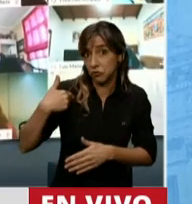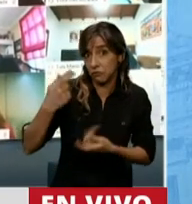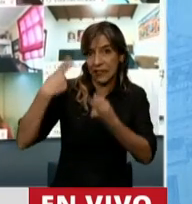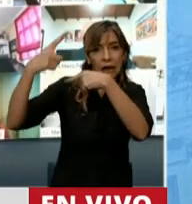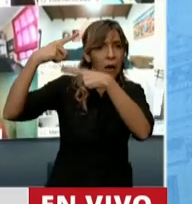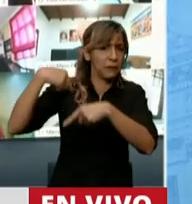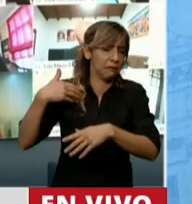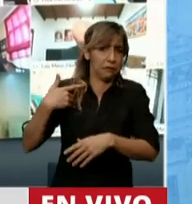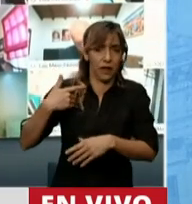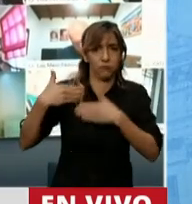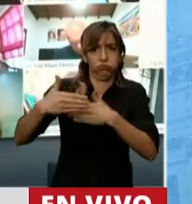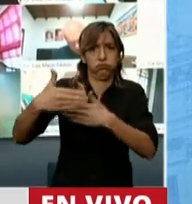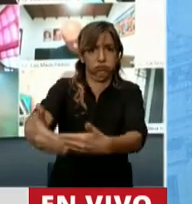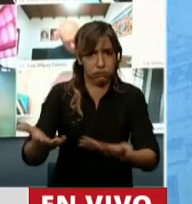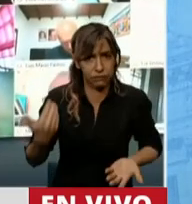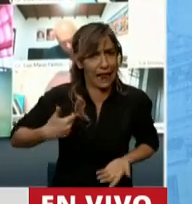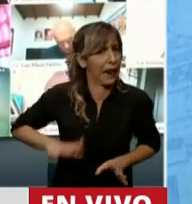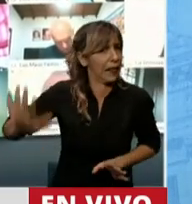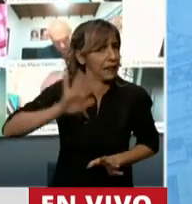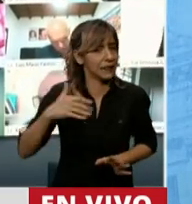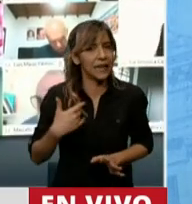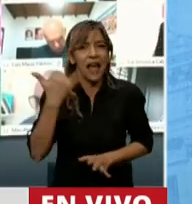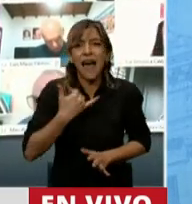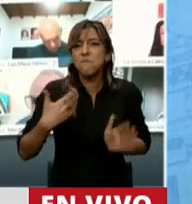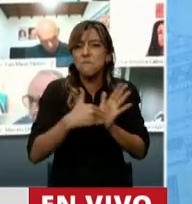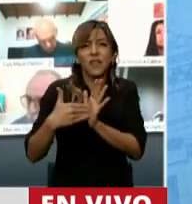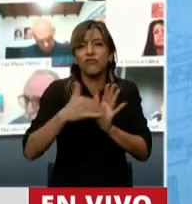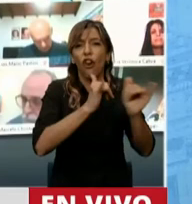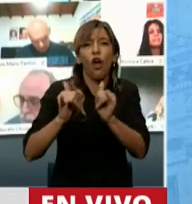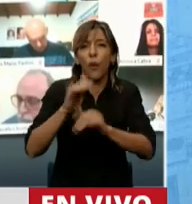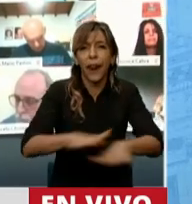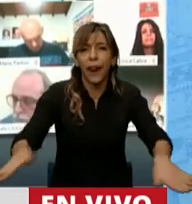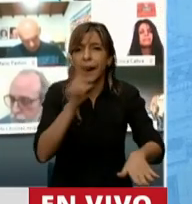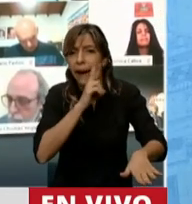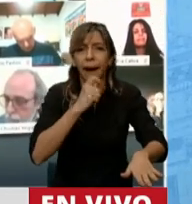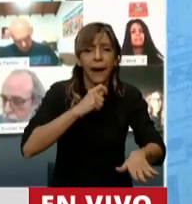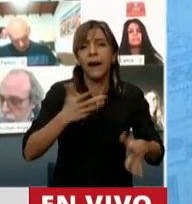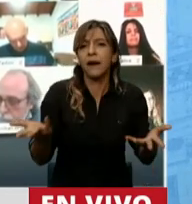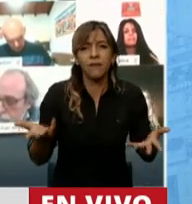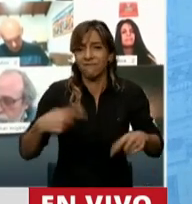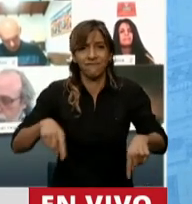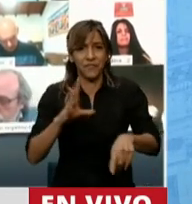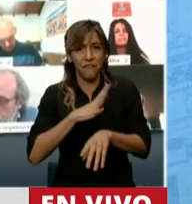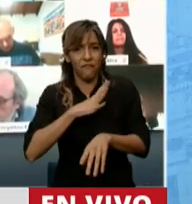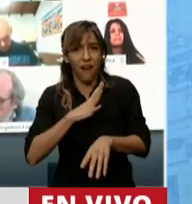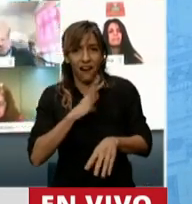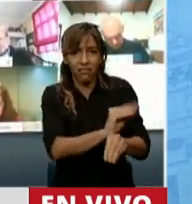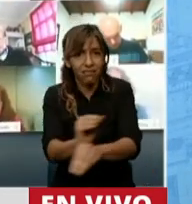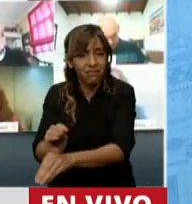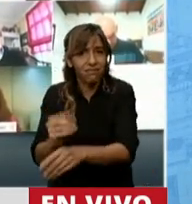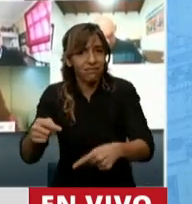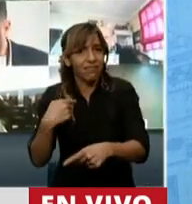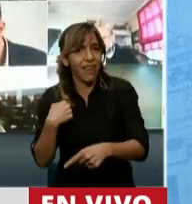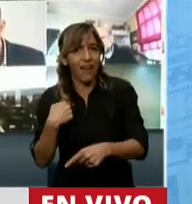del país. Hablemos de casi millón de niños y niñas y adolescentes que no están cubiertos por los sistemas actuales de asignación universal y asignaciones familiares